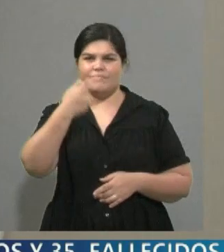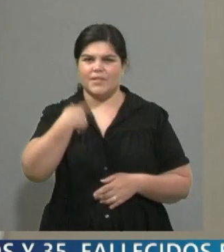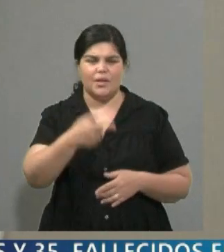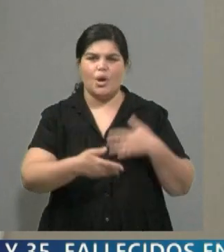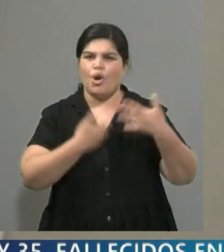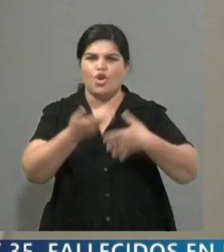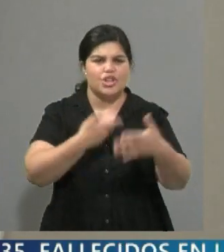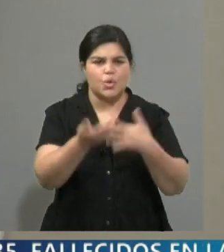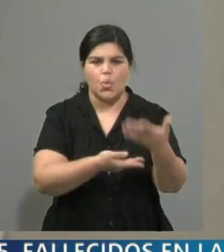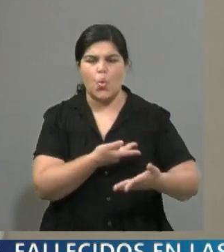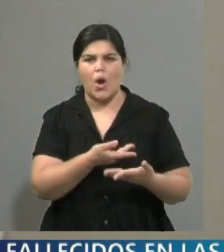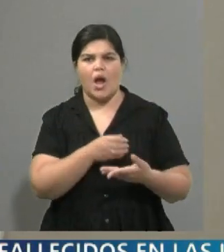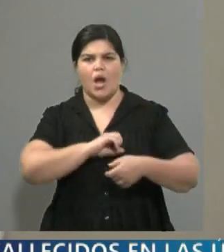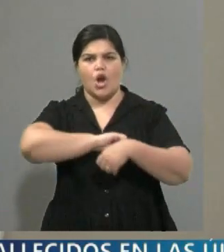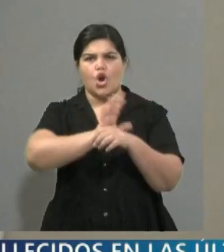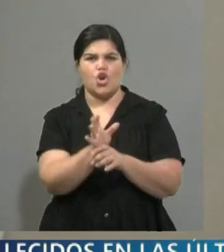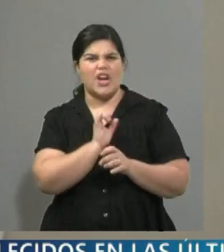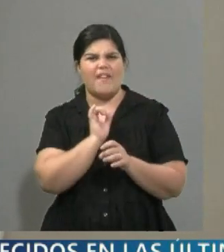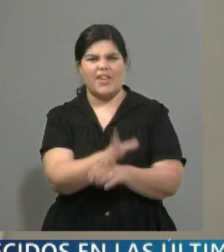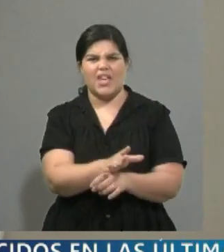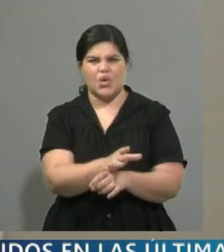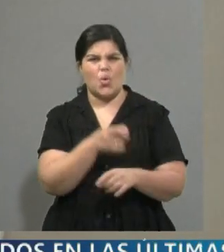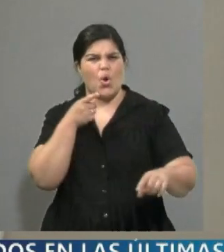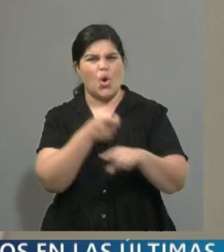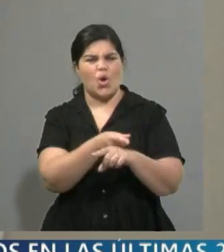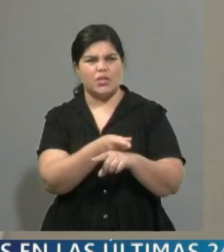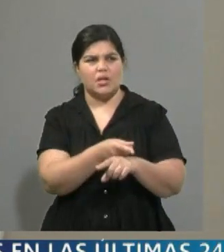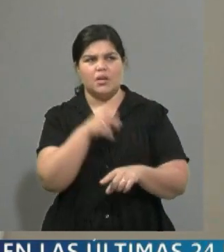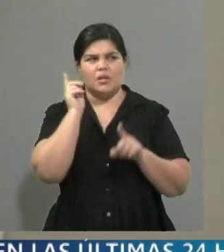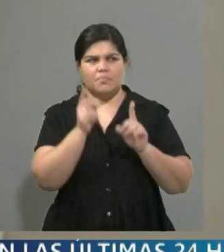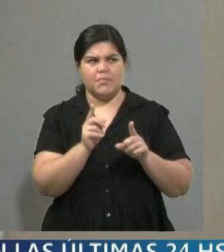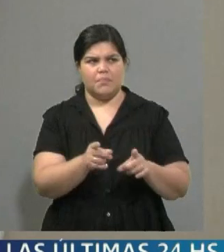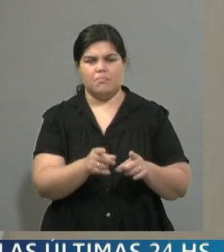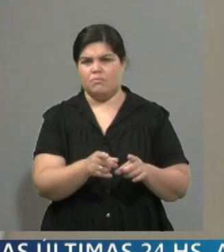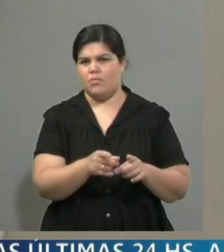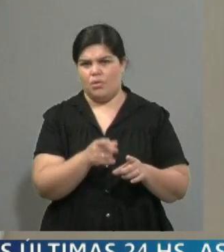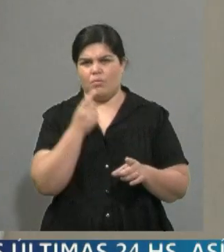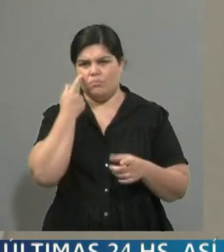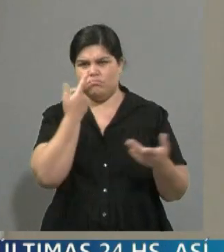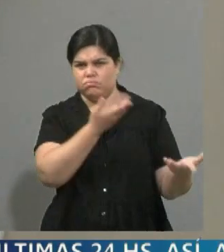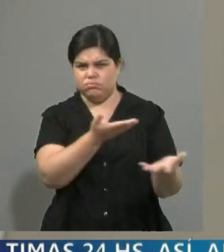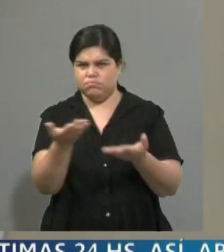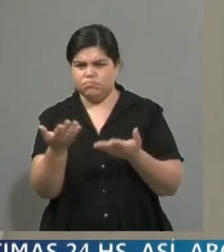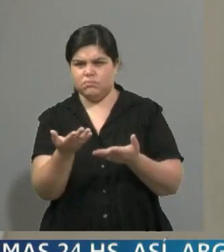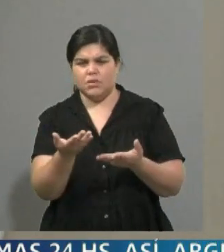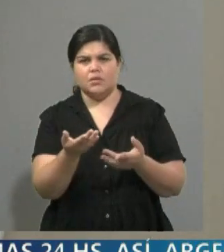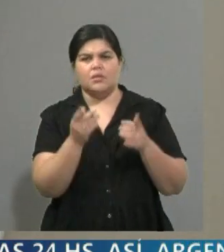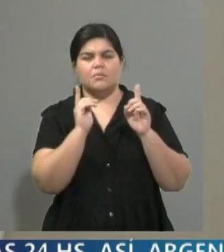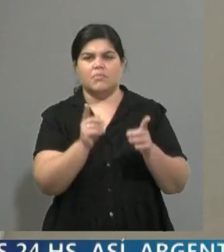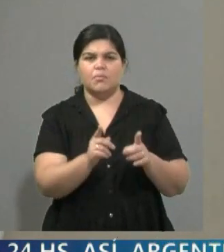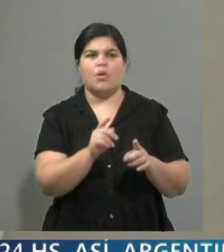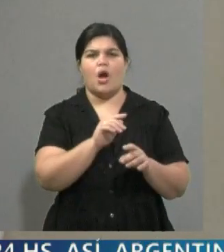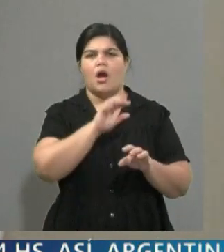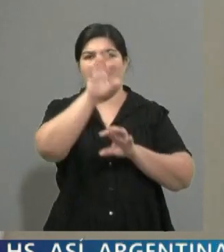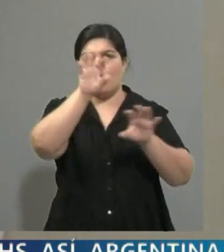coronavirus, debe tener alguna especie de consecuencia. El otro día veíamos como también hay que decir en los estados, en los distintos